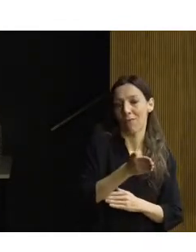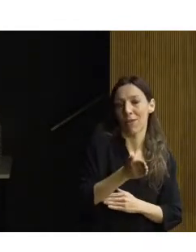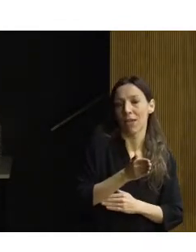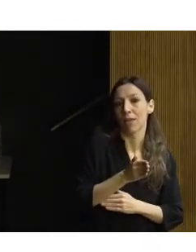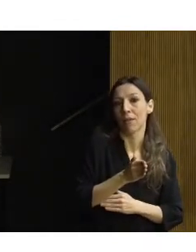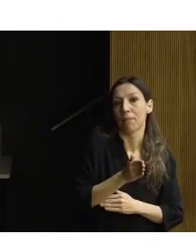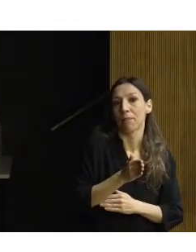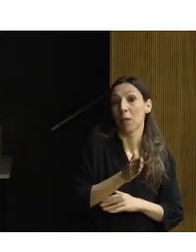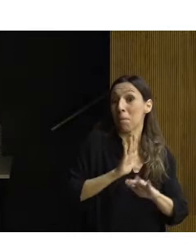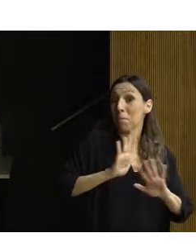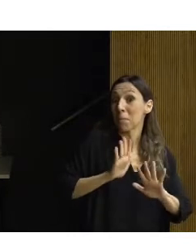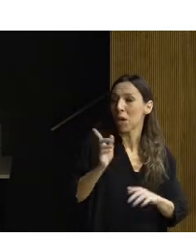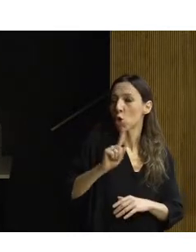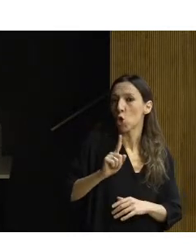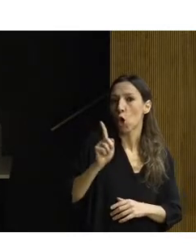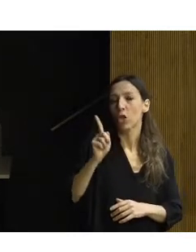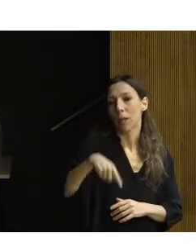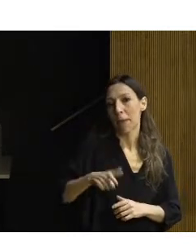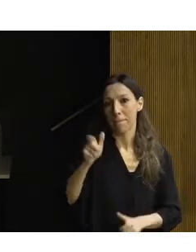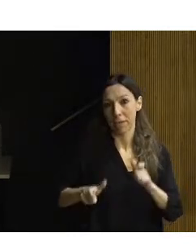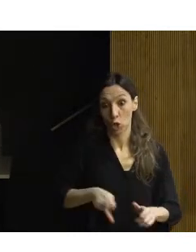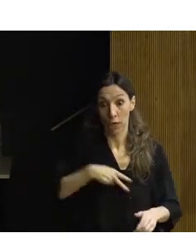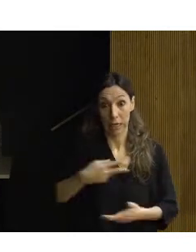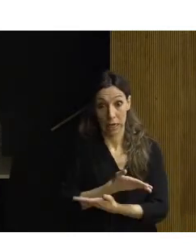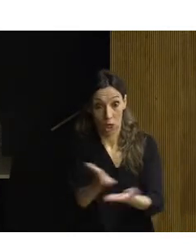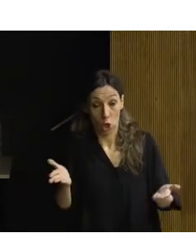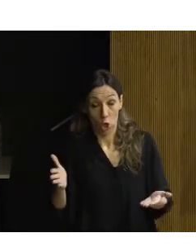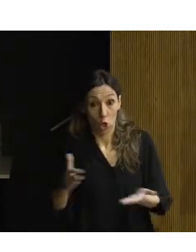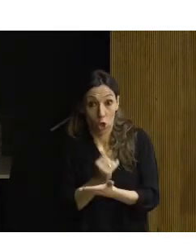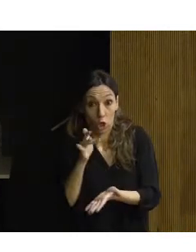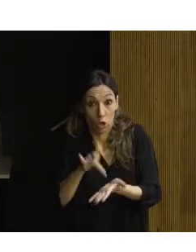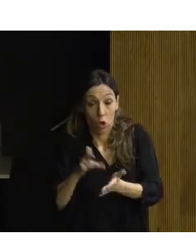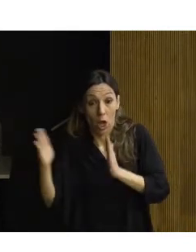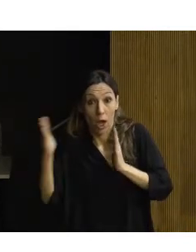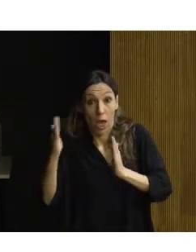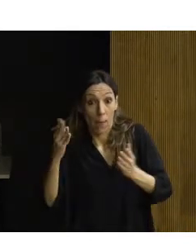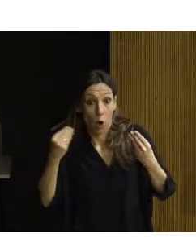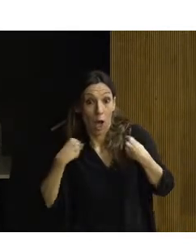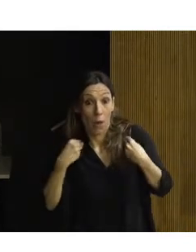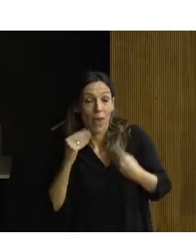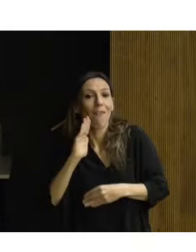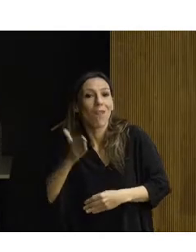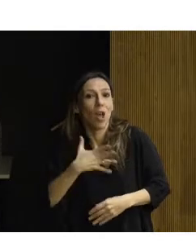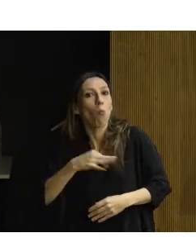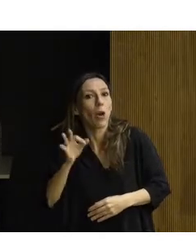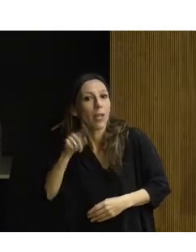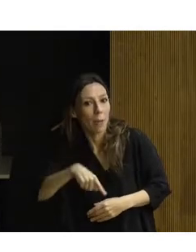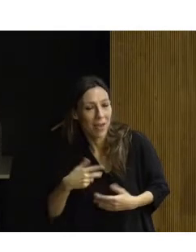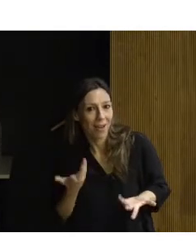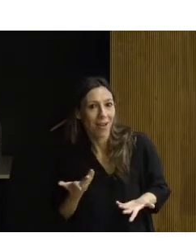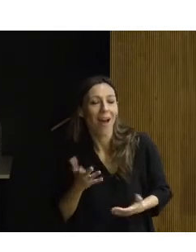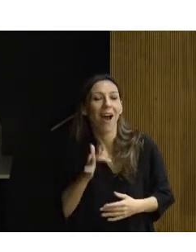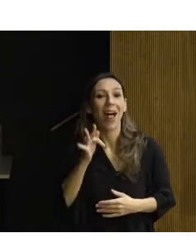en algún momento de nuestra vida y cada vez a un grupo más numeroso de población, porque tenemos una población